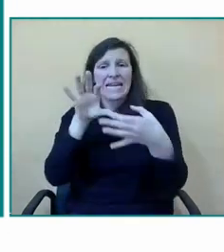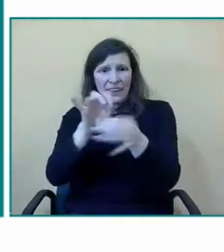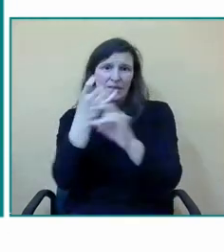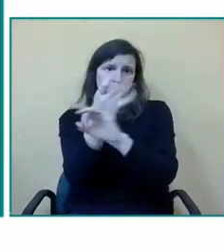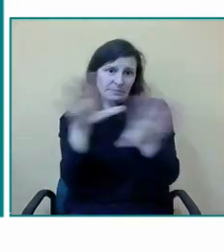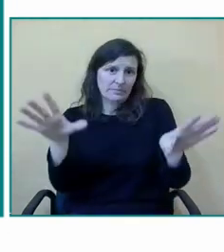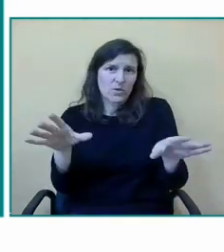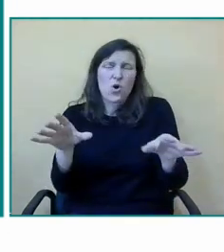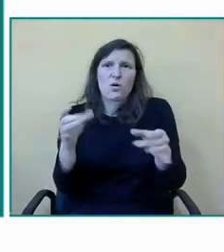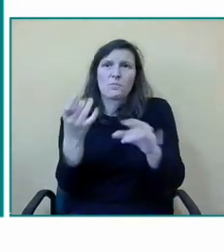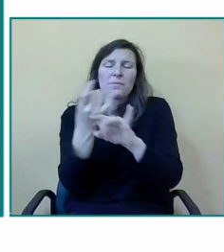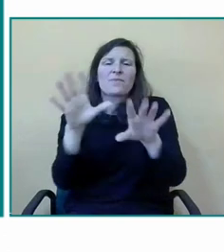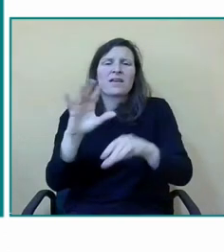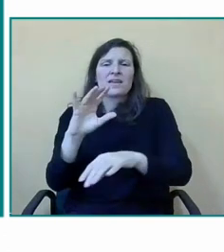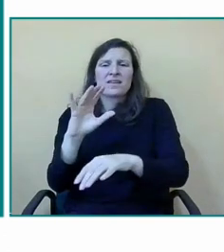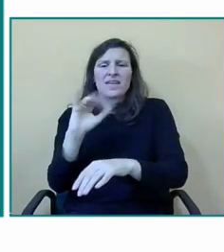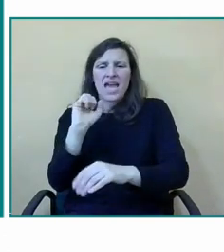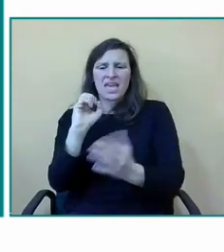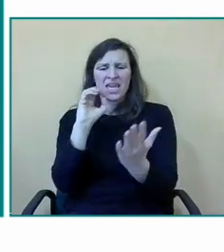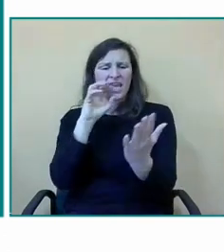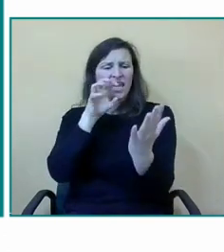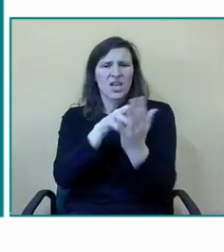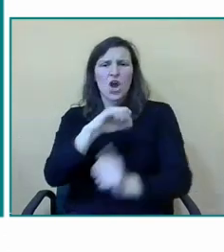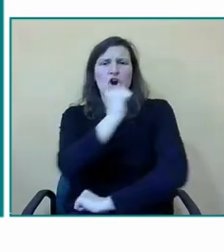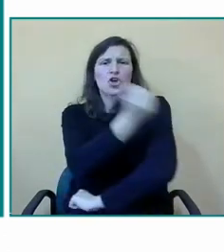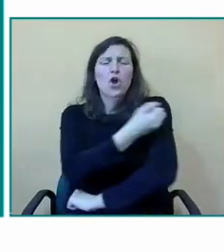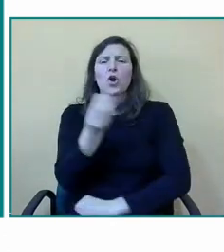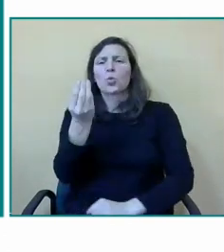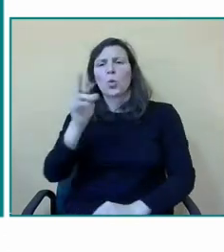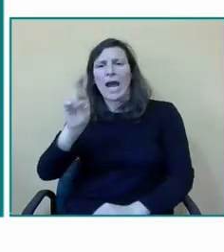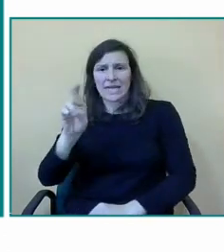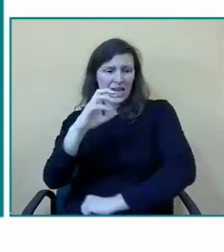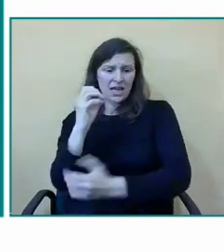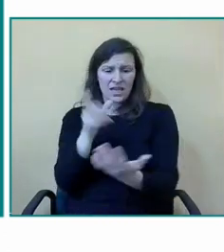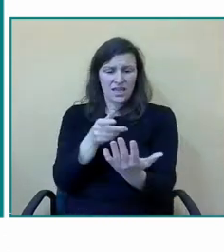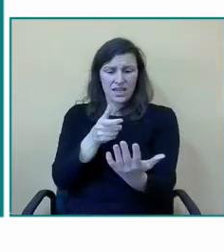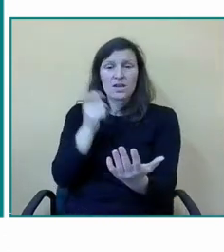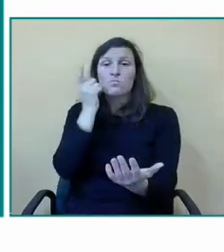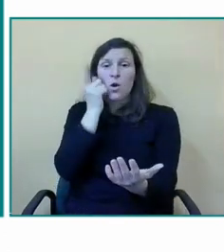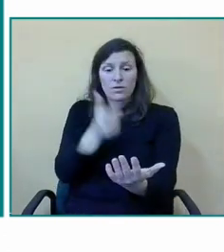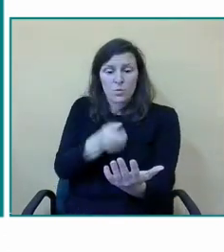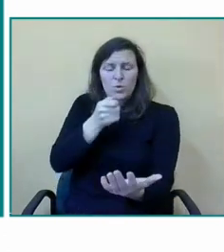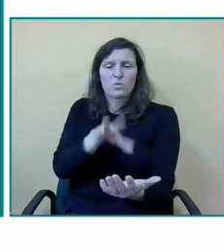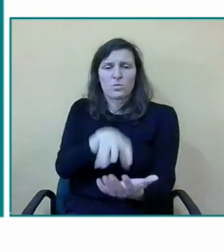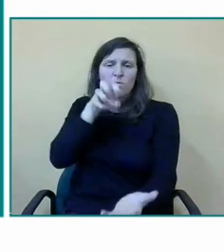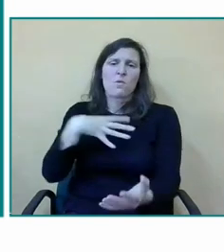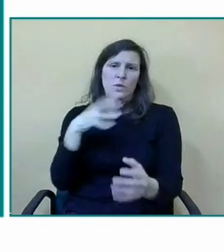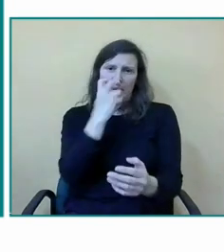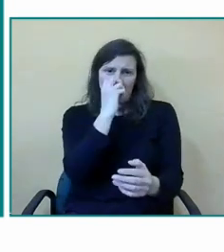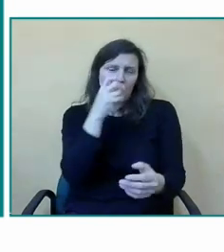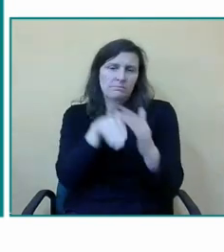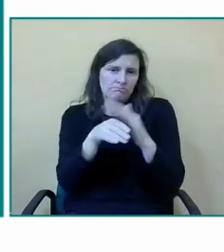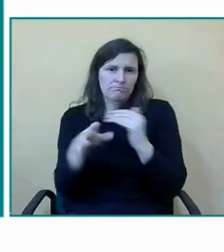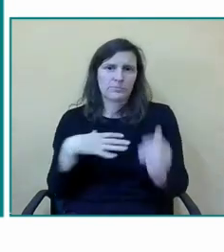presentarse luego más adelante con el código QR me gustaría despedirme hasta